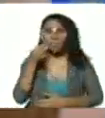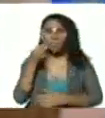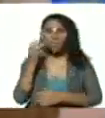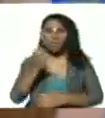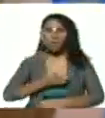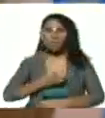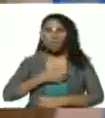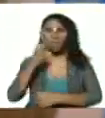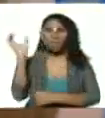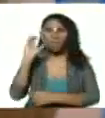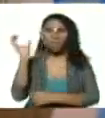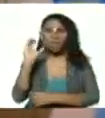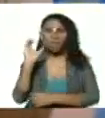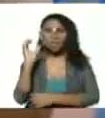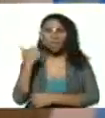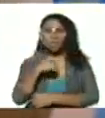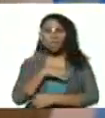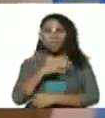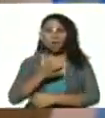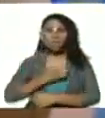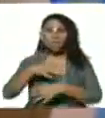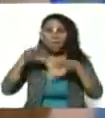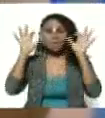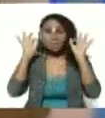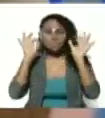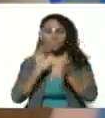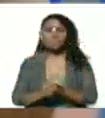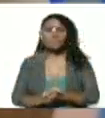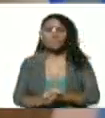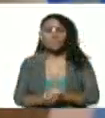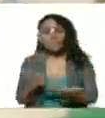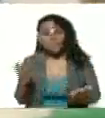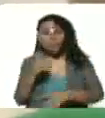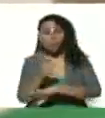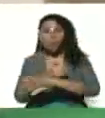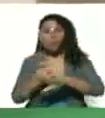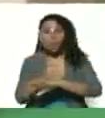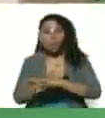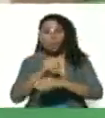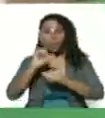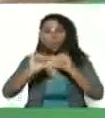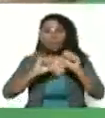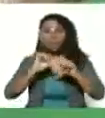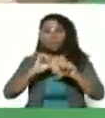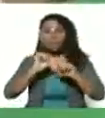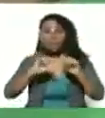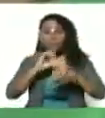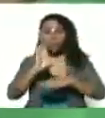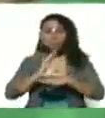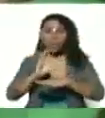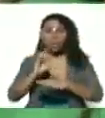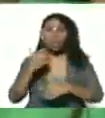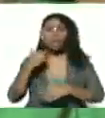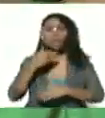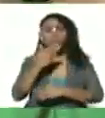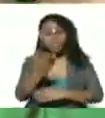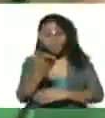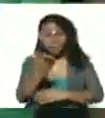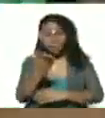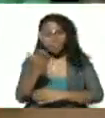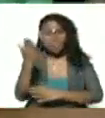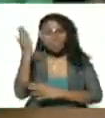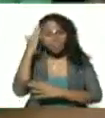alcaldía de caracas nuestra alcaldesa erica faría y el gobierno del distrito capital cuente usted